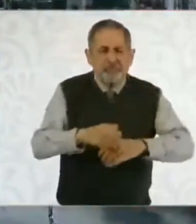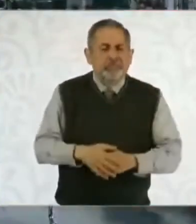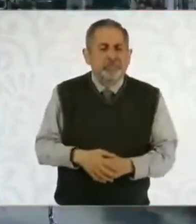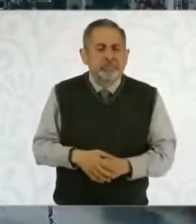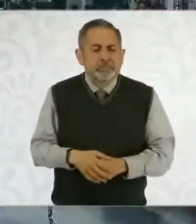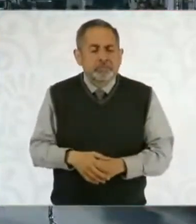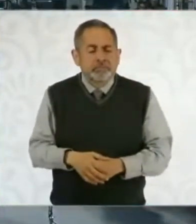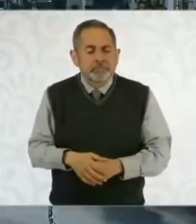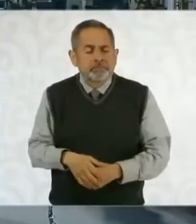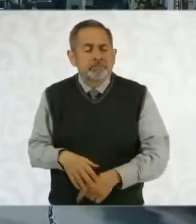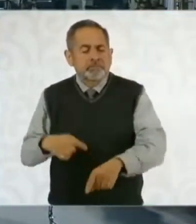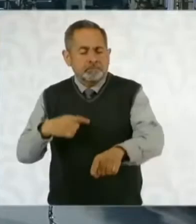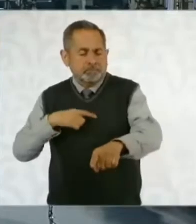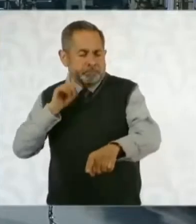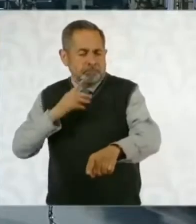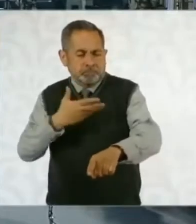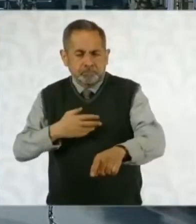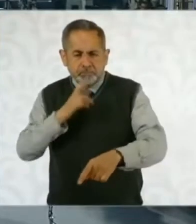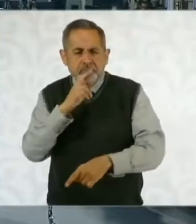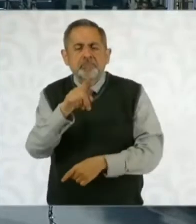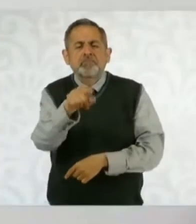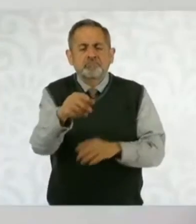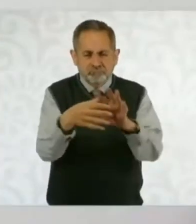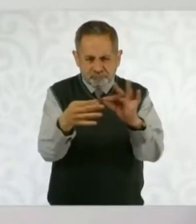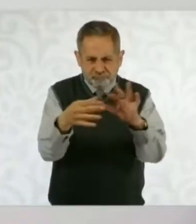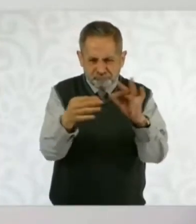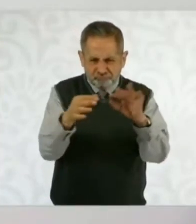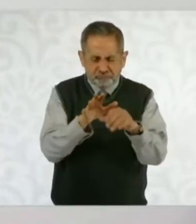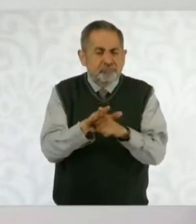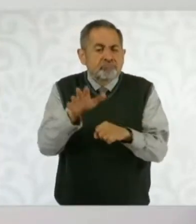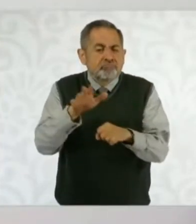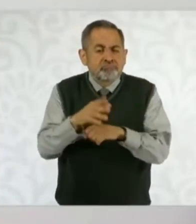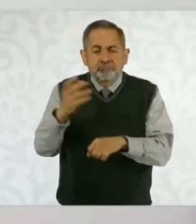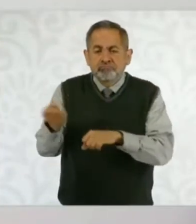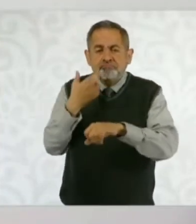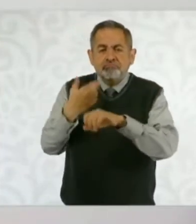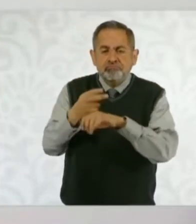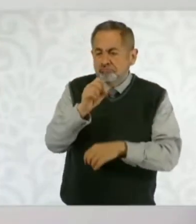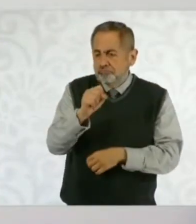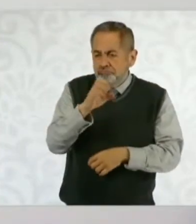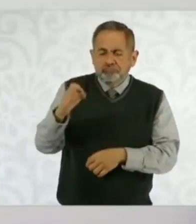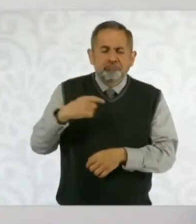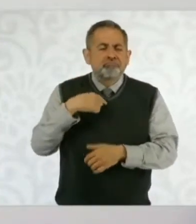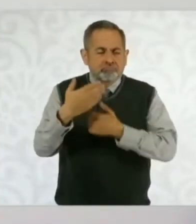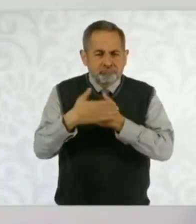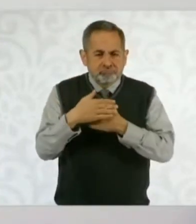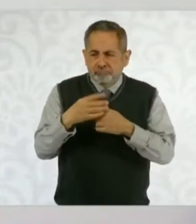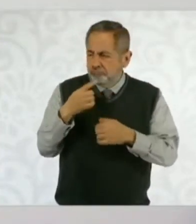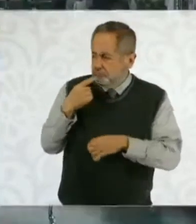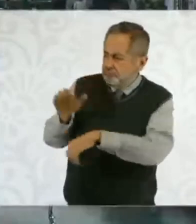emitan un boletín respecto a qué es lo que tiene la Secretaría de Economía frente a esta